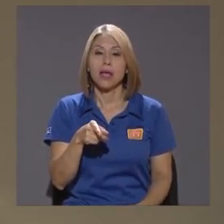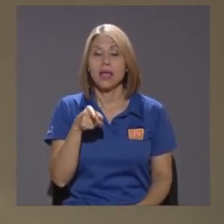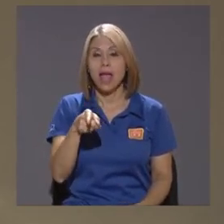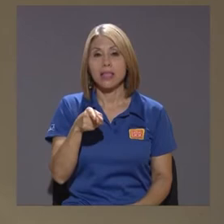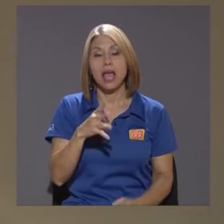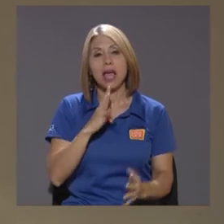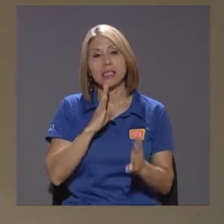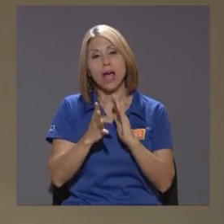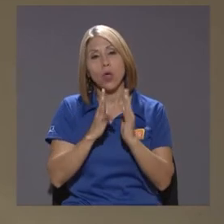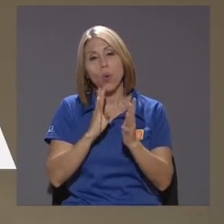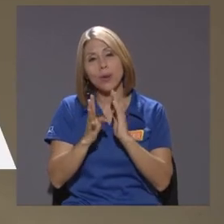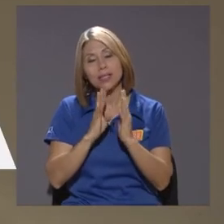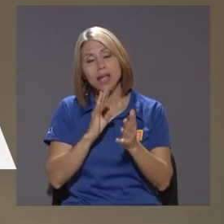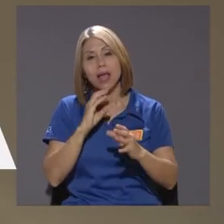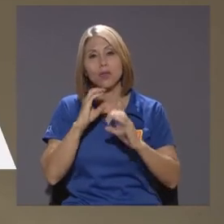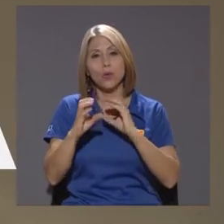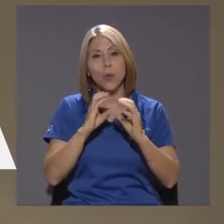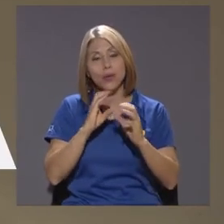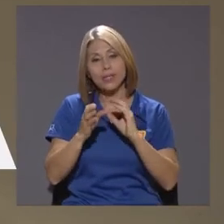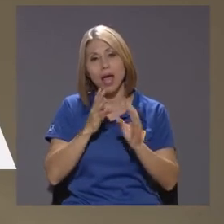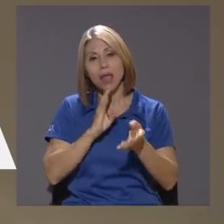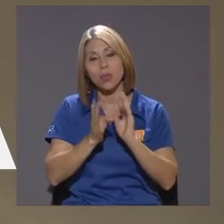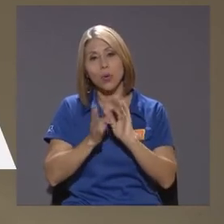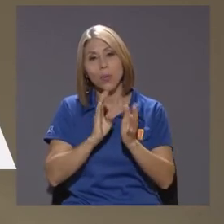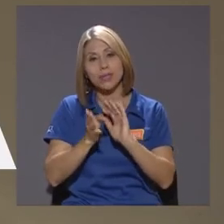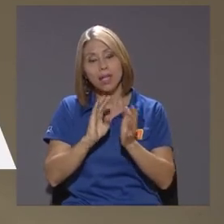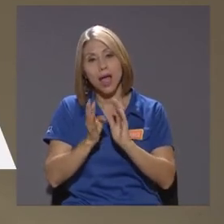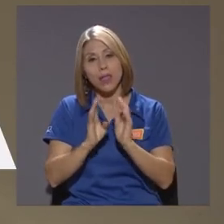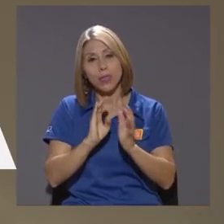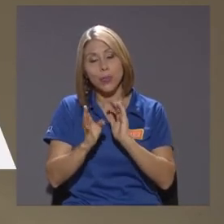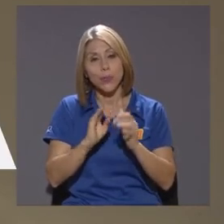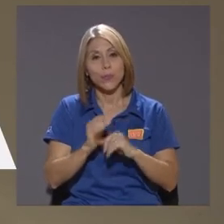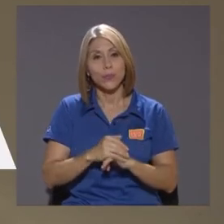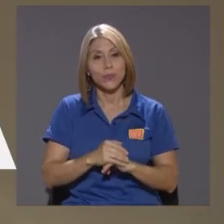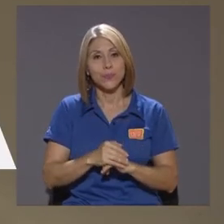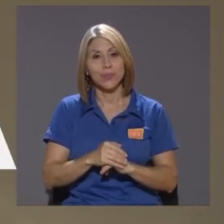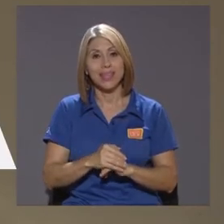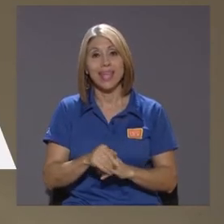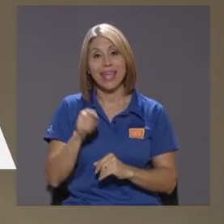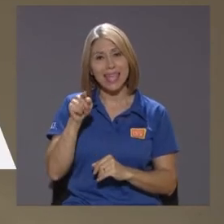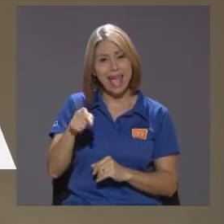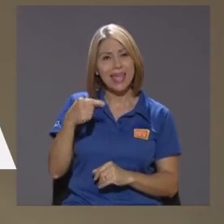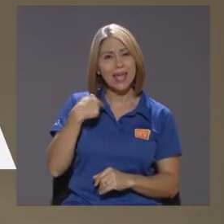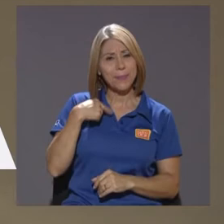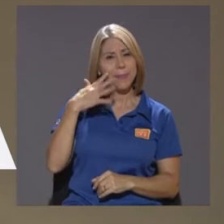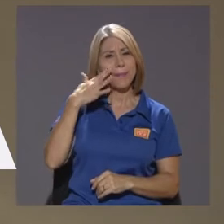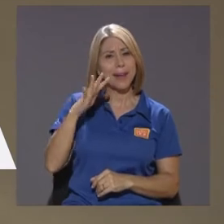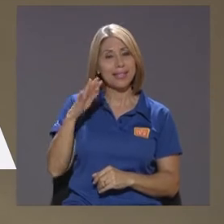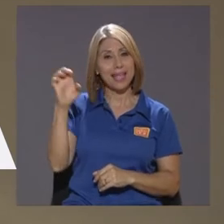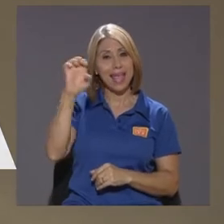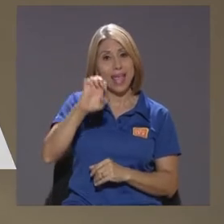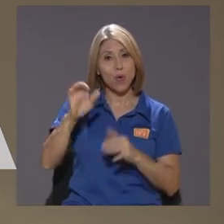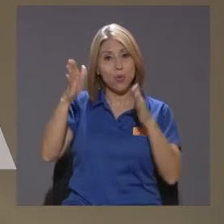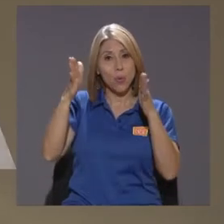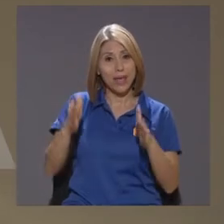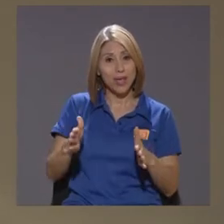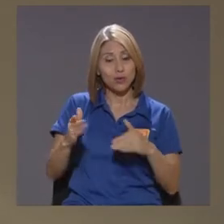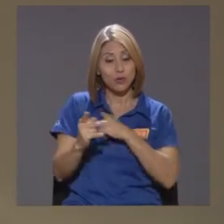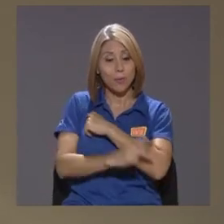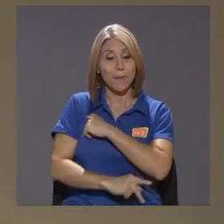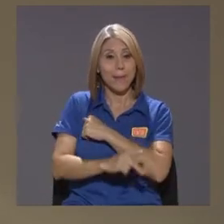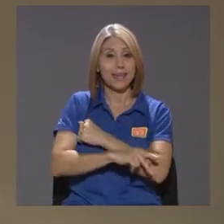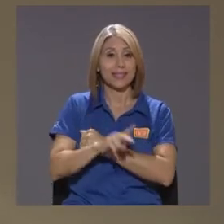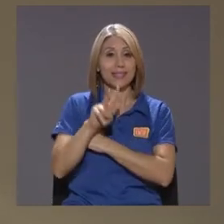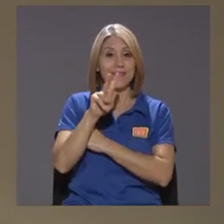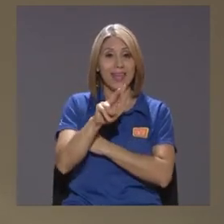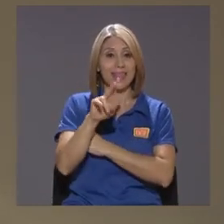Conversando Y conversando Y conversando Y ahí me parece Que los europeos Que son 27 Y ahí